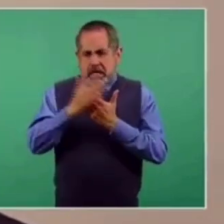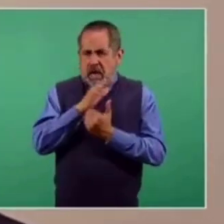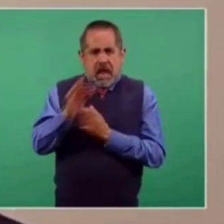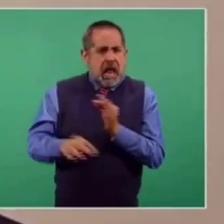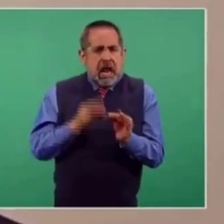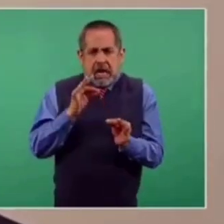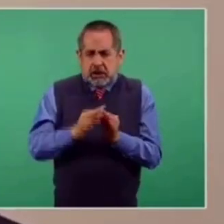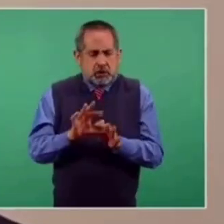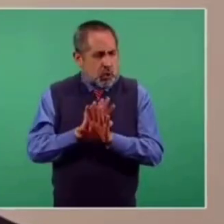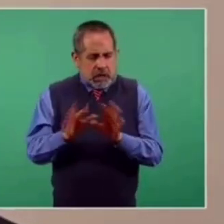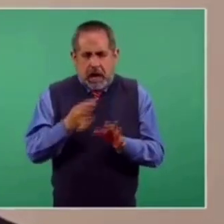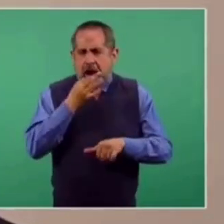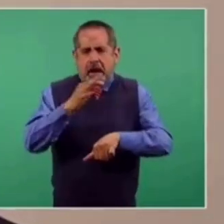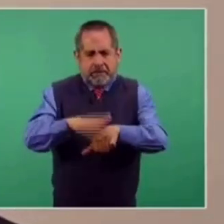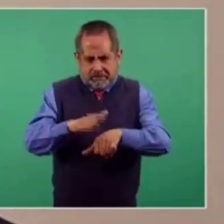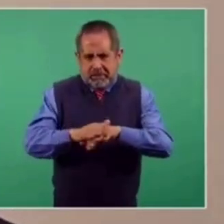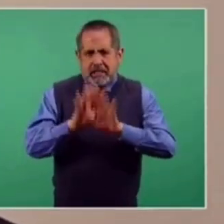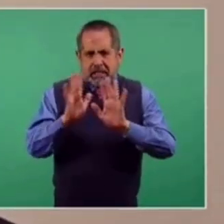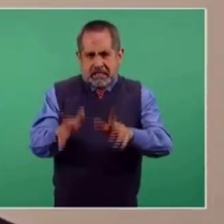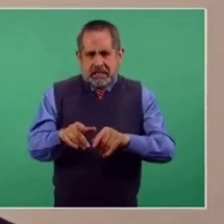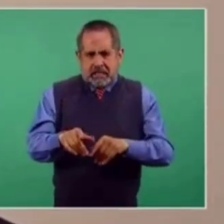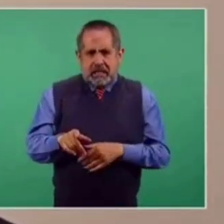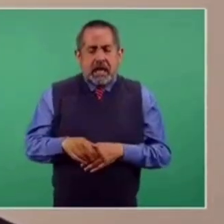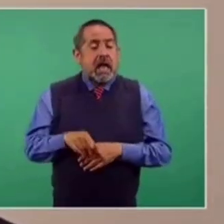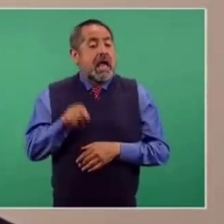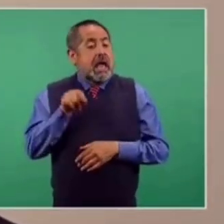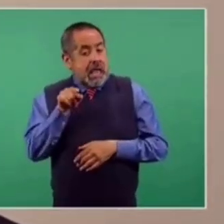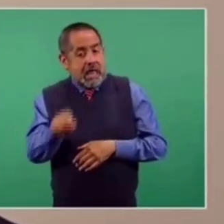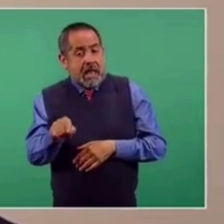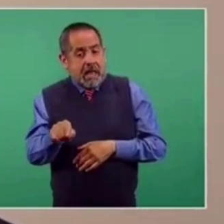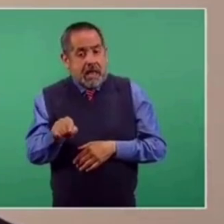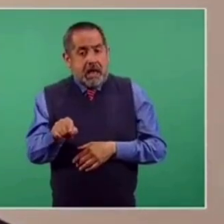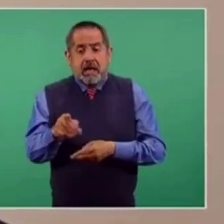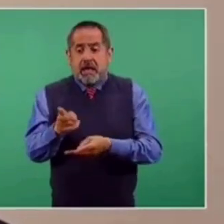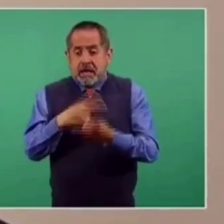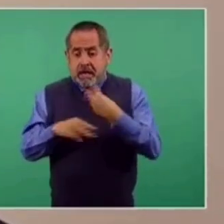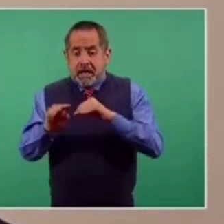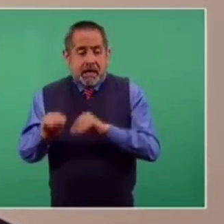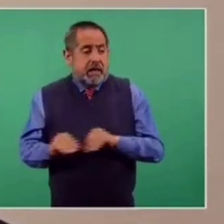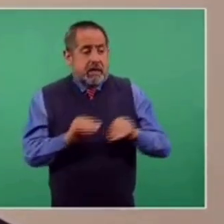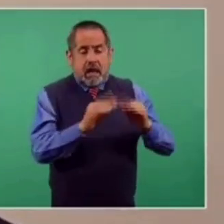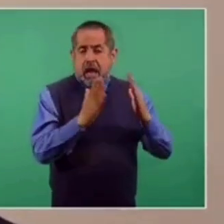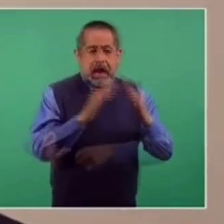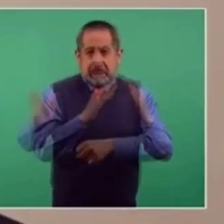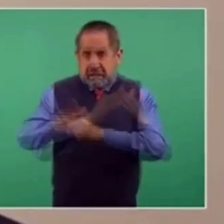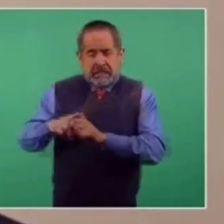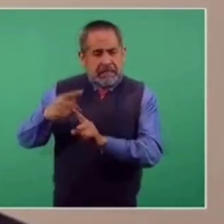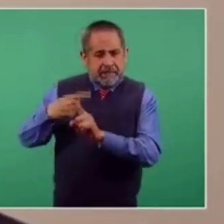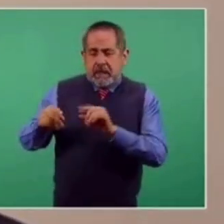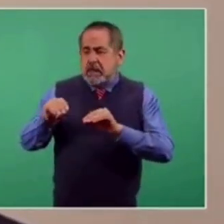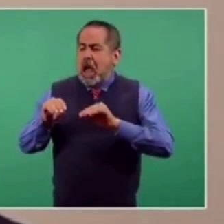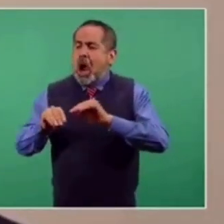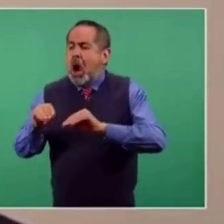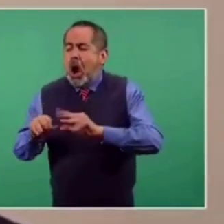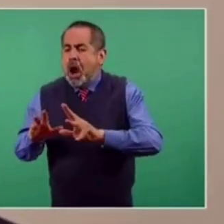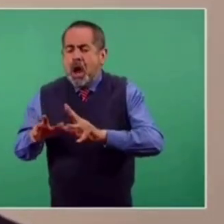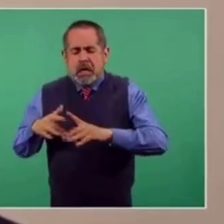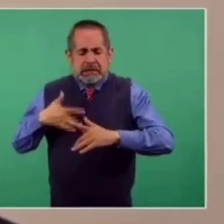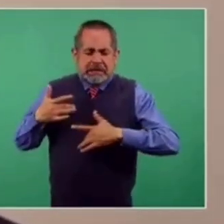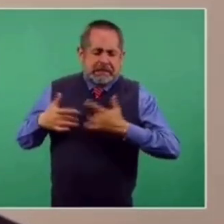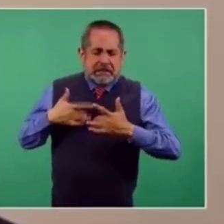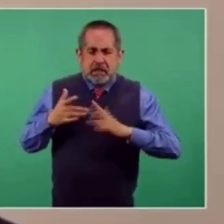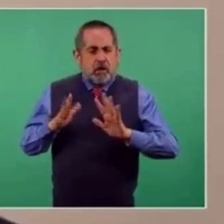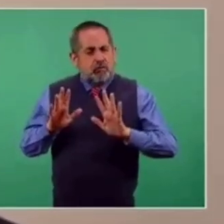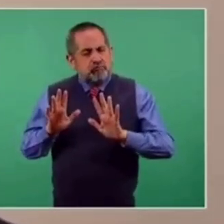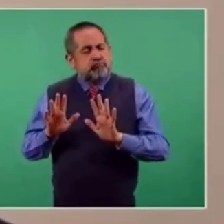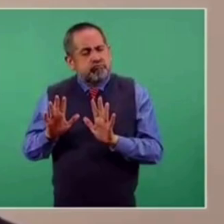Podemos confirmar que en este momento ya el subsecretario se encuentra de regreso nuevamente en su domicilio. La sintomatología, como él